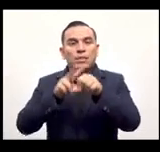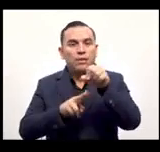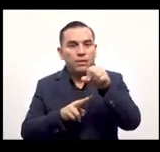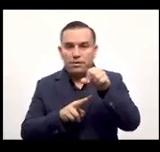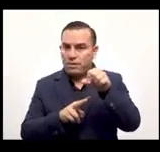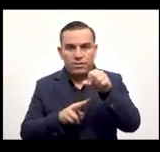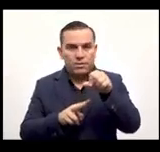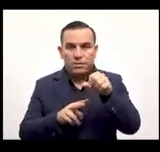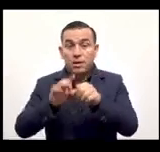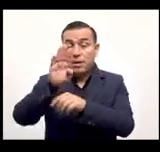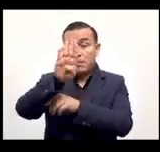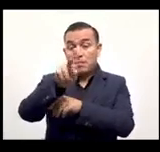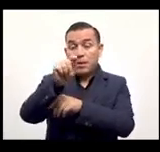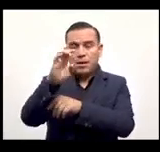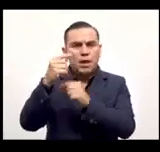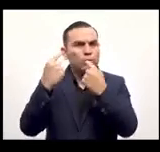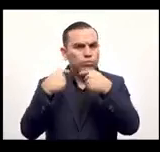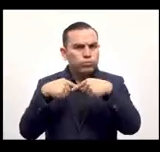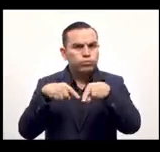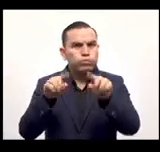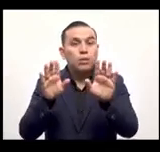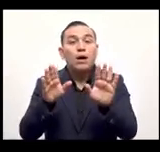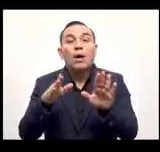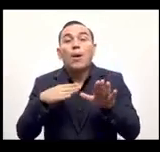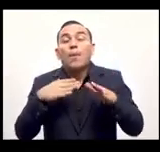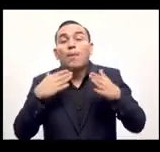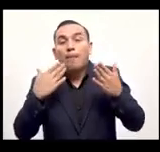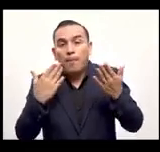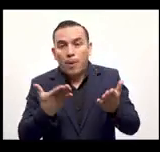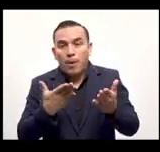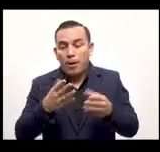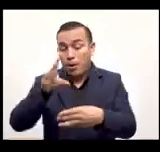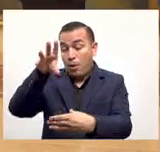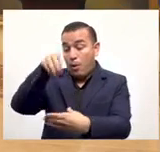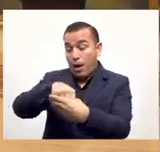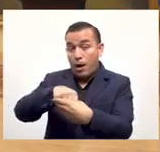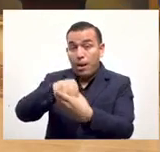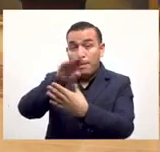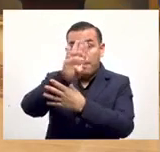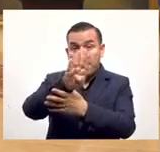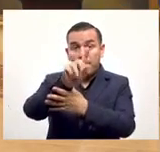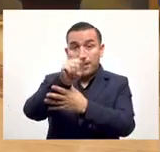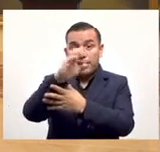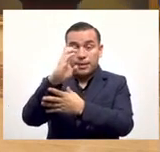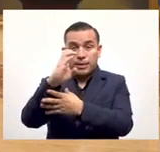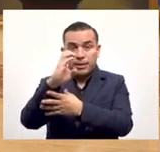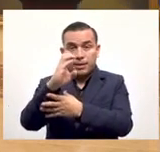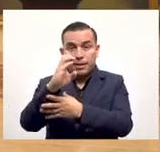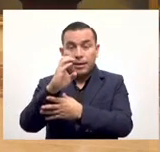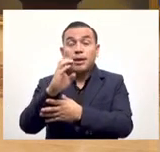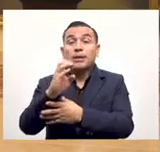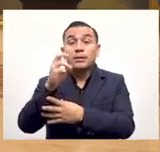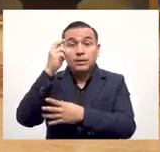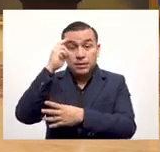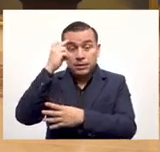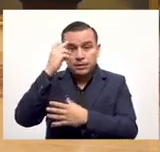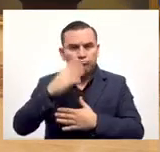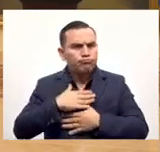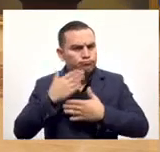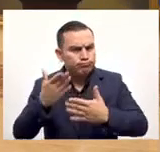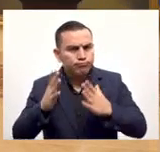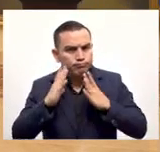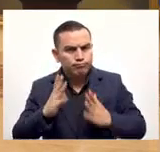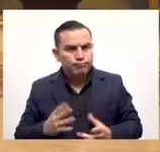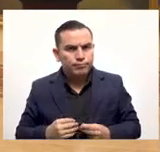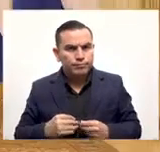dólares no va a variar el monto en bitcoin ¿por qué? porque el estado le depositó los 30 dólares en bitcoin diferente es cuando